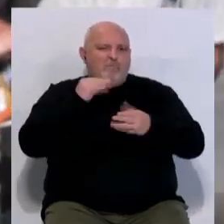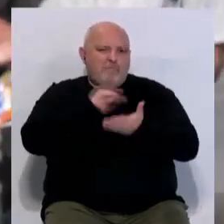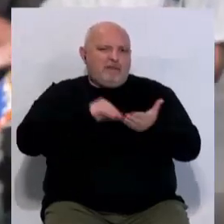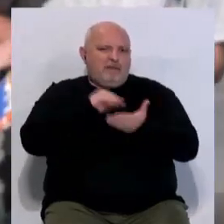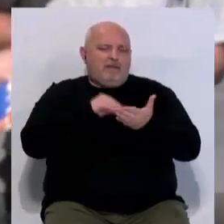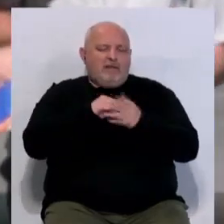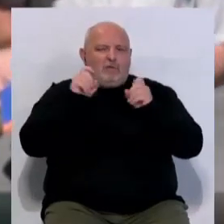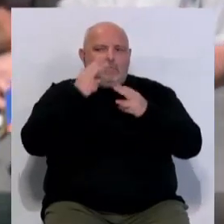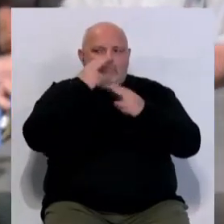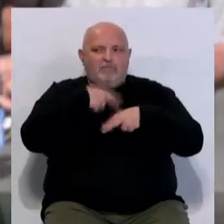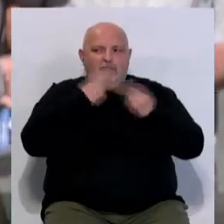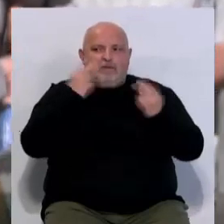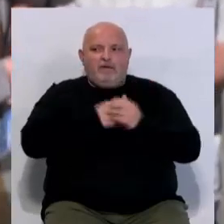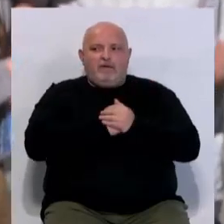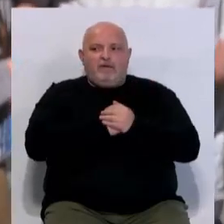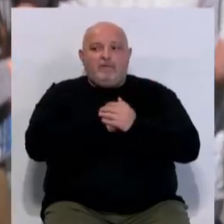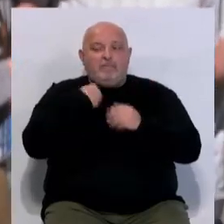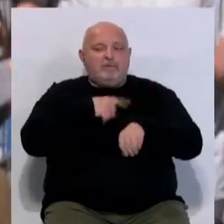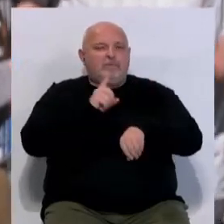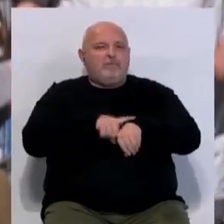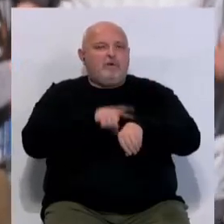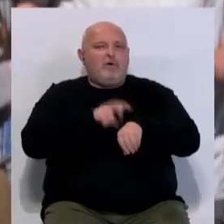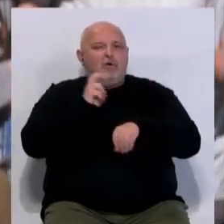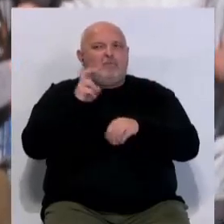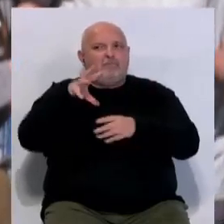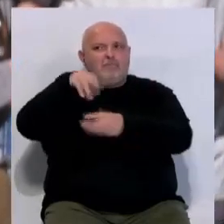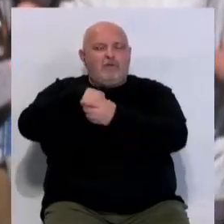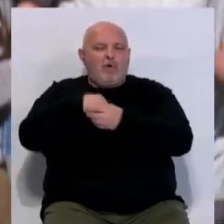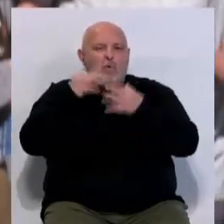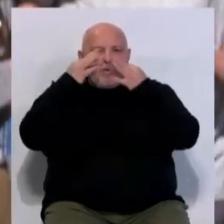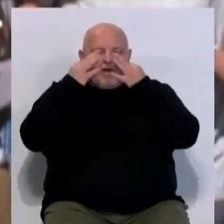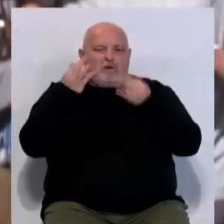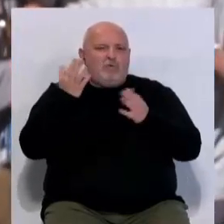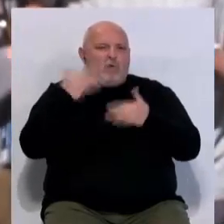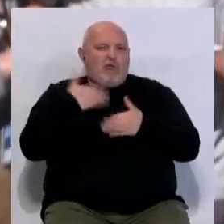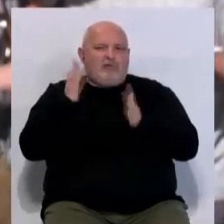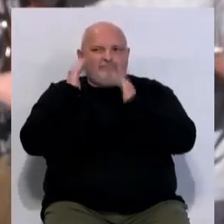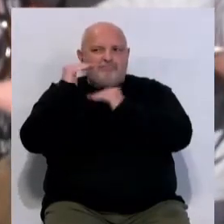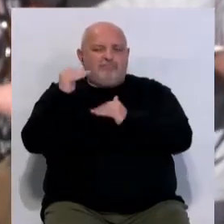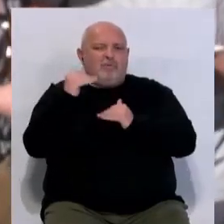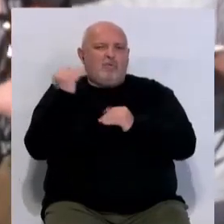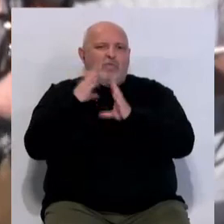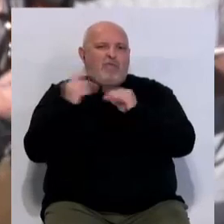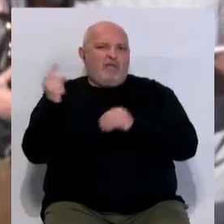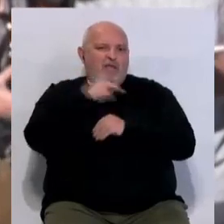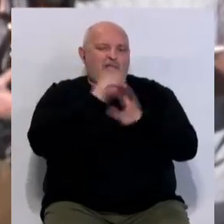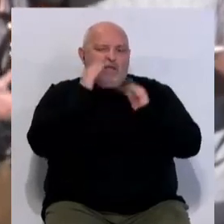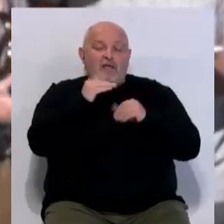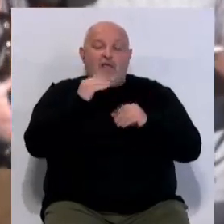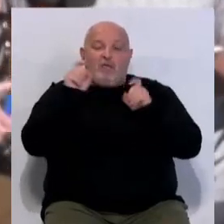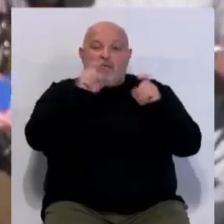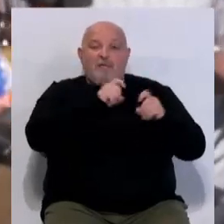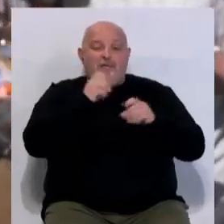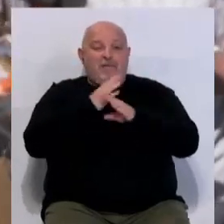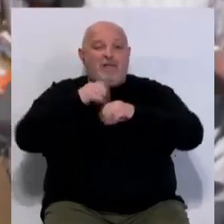en la educación pública, pero al mismo tiempo hay también un componente de humanidad y deshumanización por parte de la Junta de Andalucía. La educación